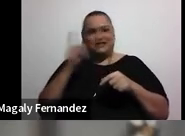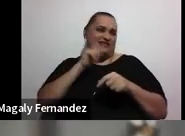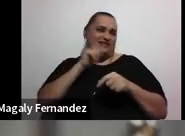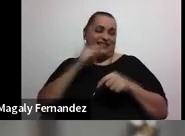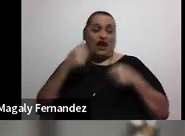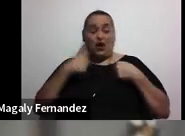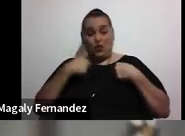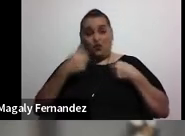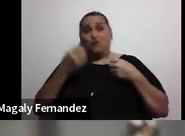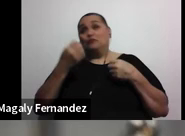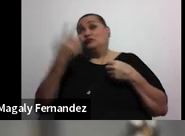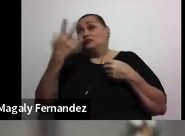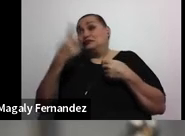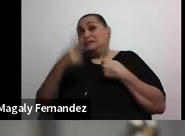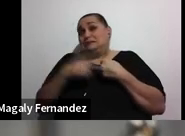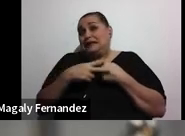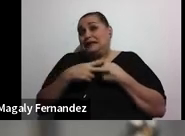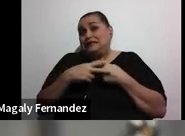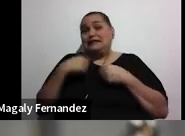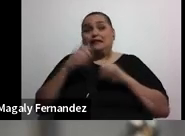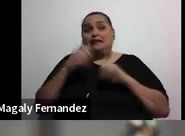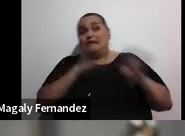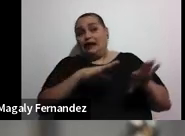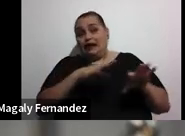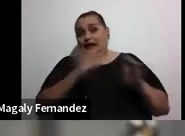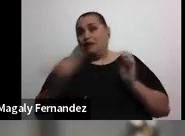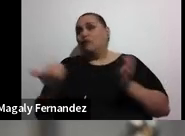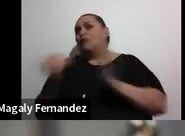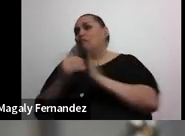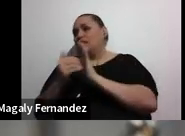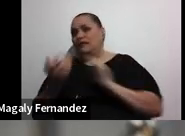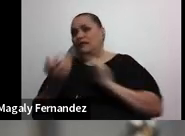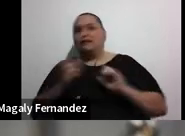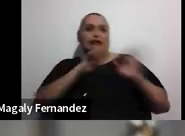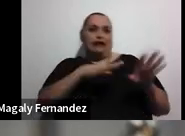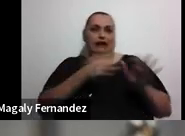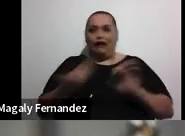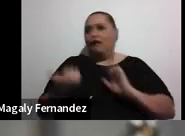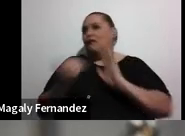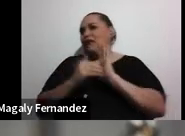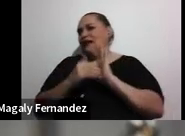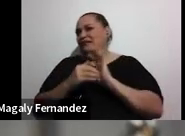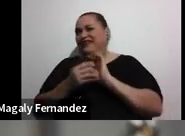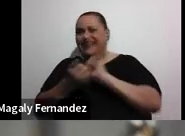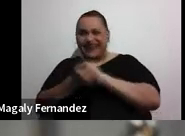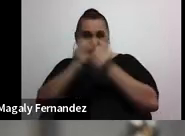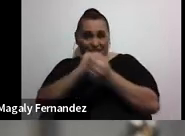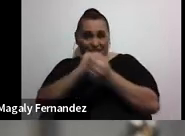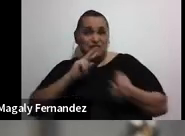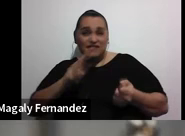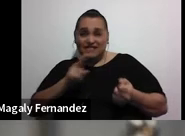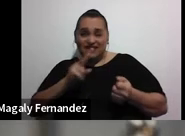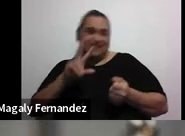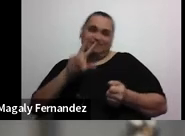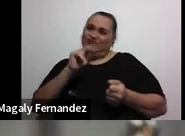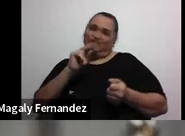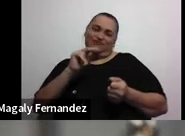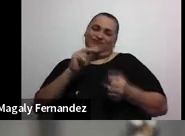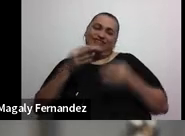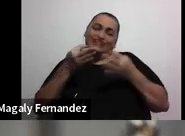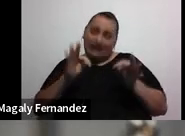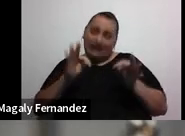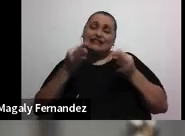lo haces muchas veces si has dejado de fumar muchas veces significa que realmente no has cambiado que has intentado pero que no has podido cambiar